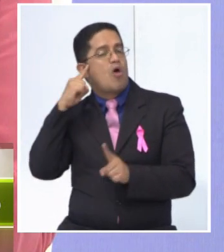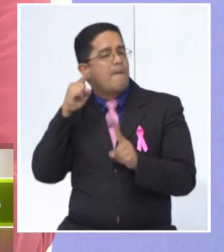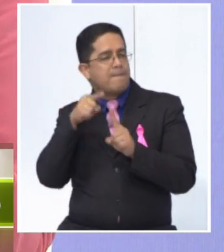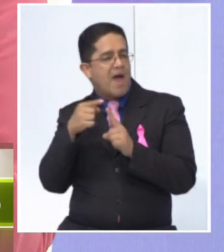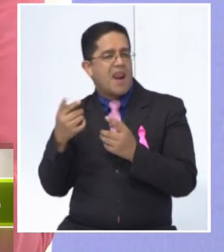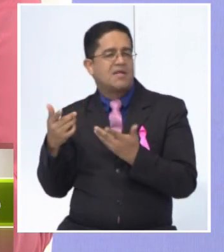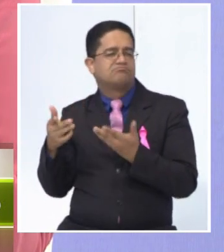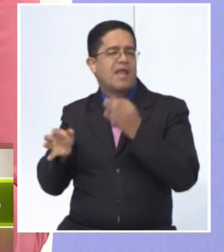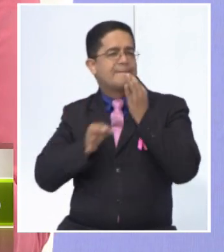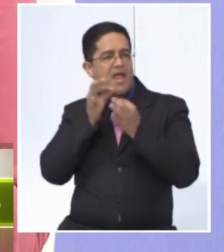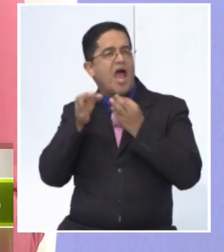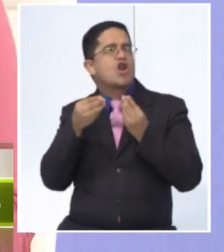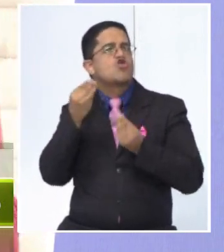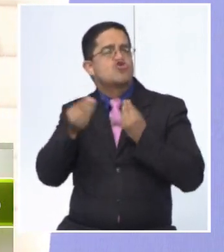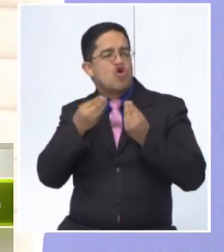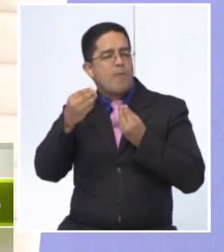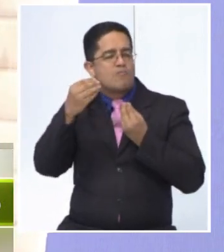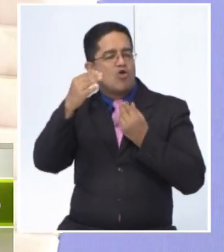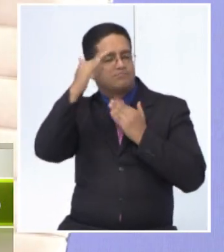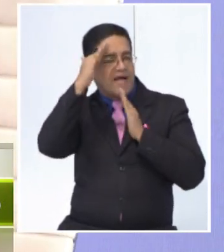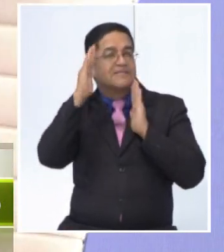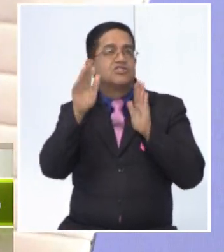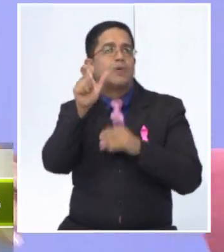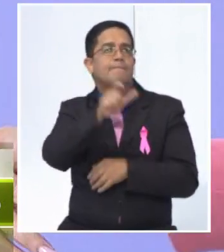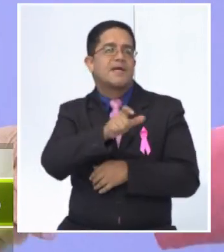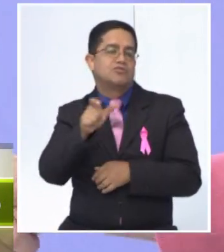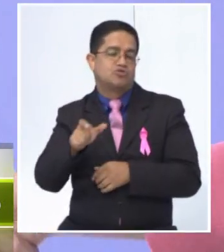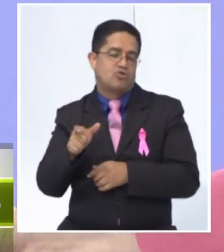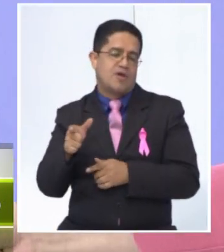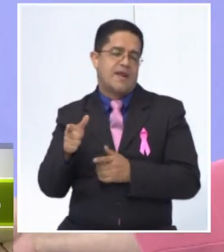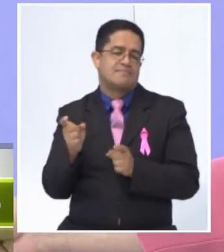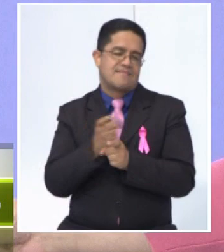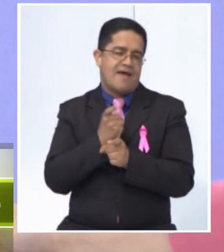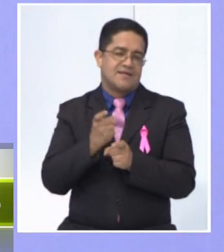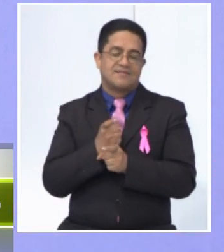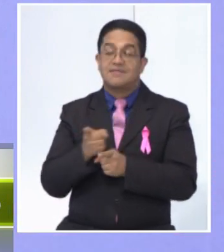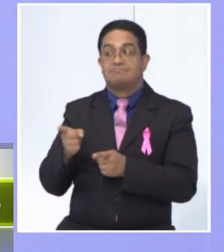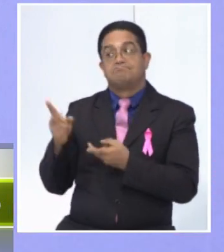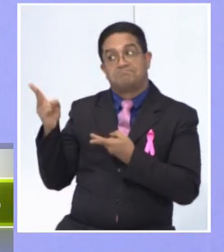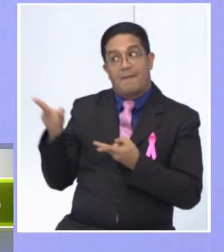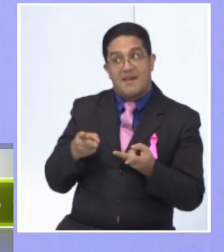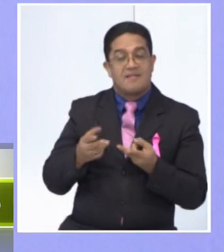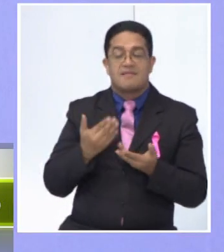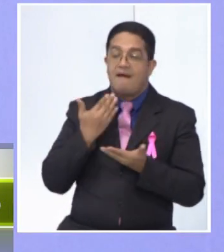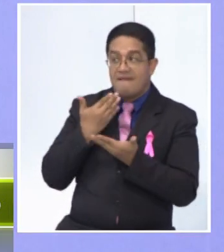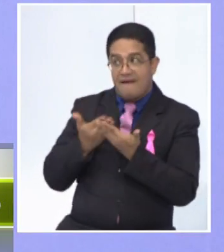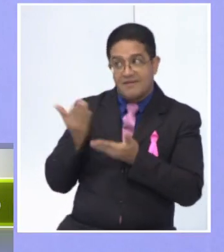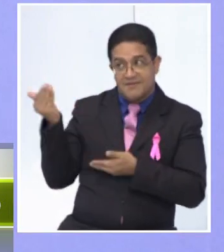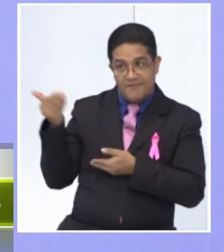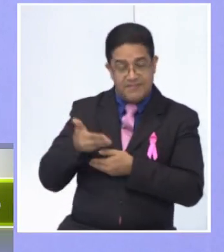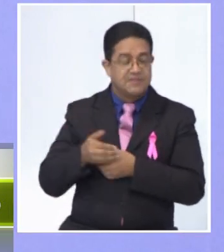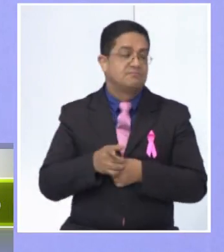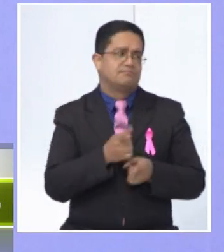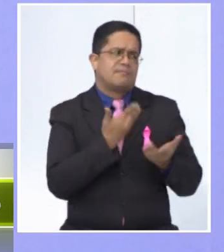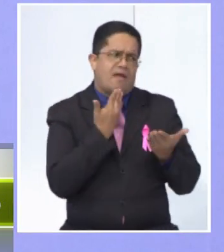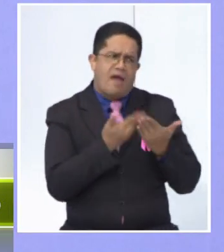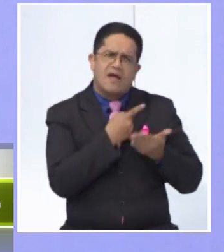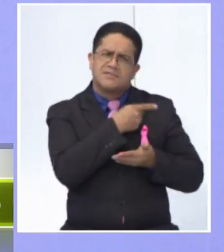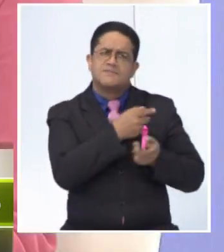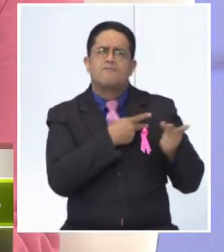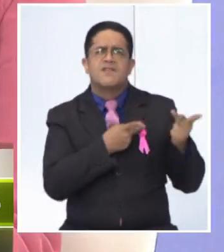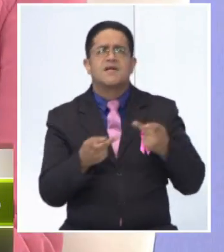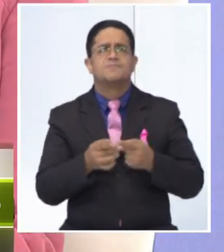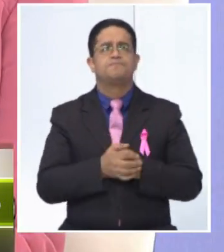otras zonas que estamos en conjunto con nuestra especialista, un gusto recibirla, bienvenida. Gracias por acompañarnos el día de hoy. Gracias por la invitación.